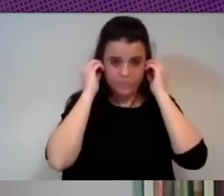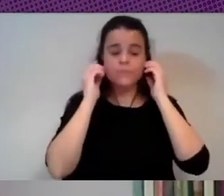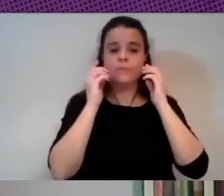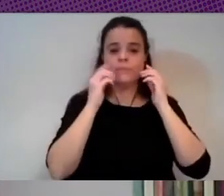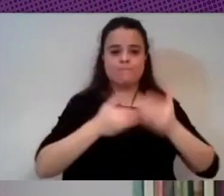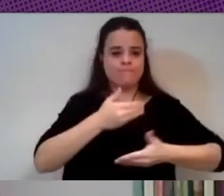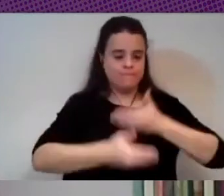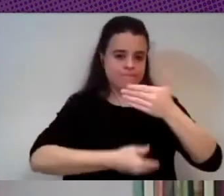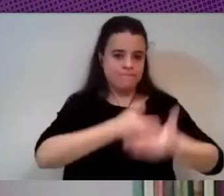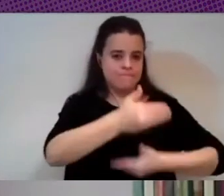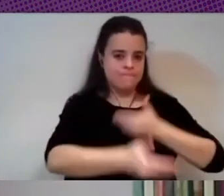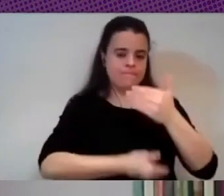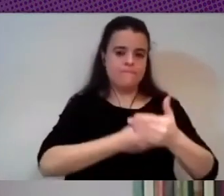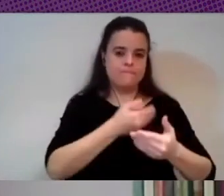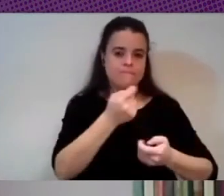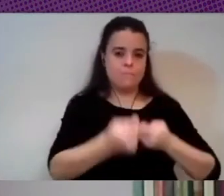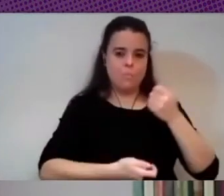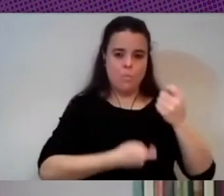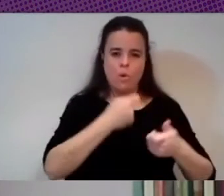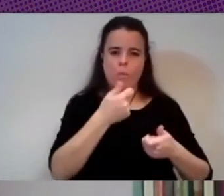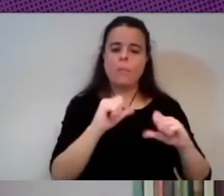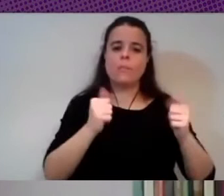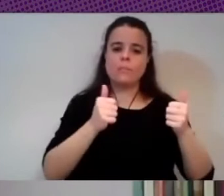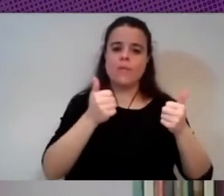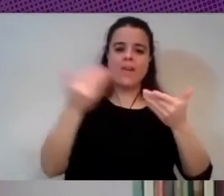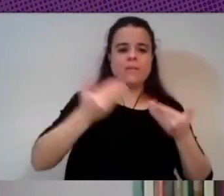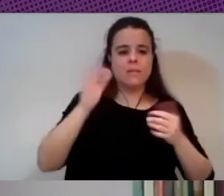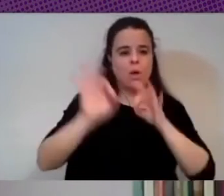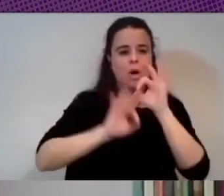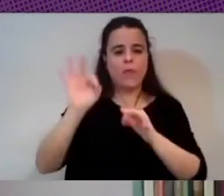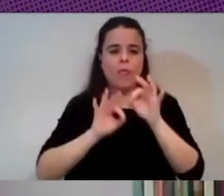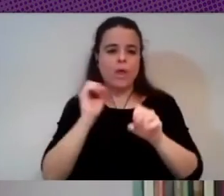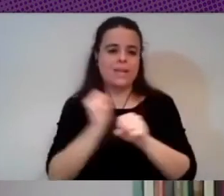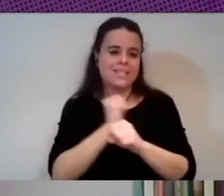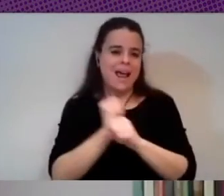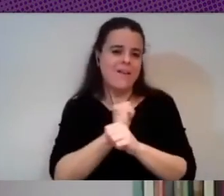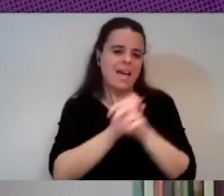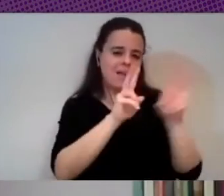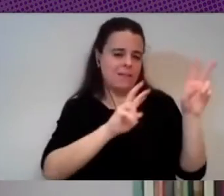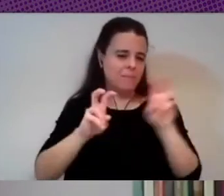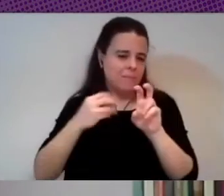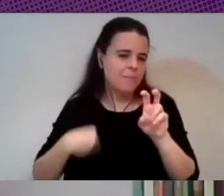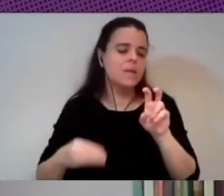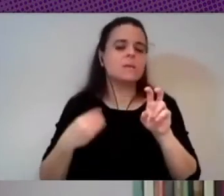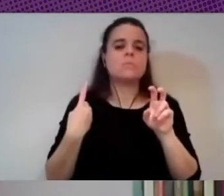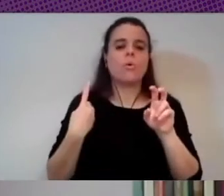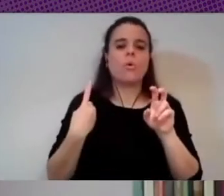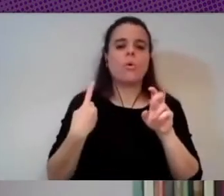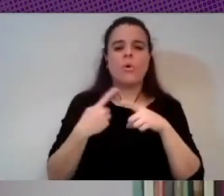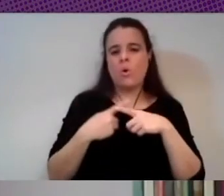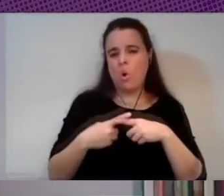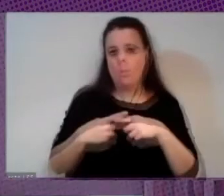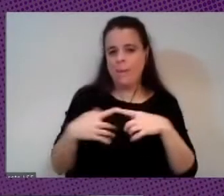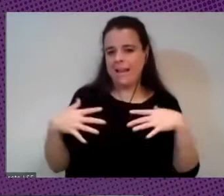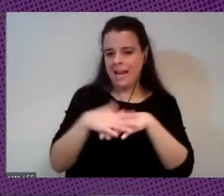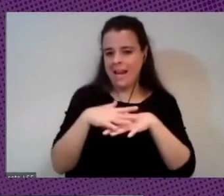pero sí de ir como invitando a otras organizaciones que trabajen en la misma temática o que compartan algún tipo de red supongo